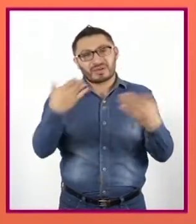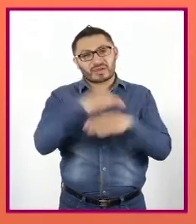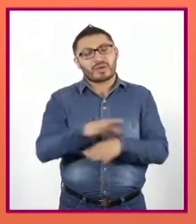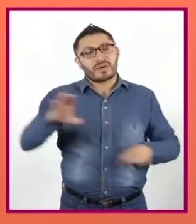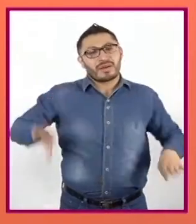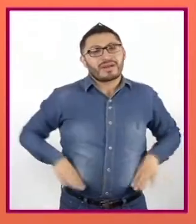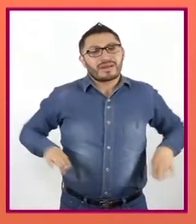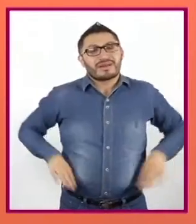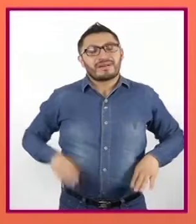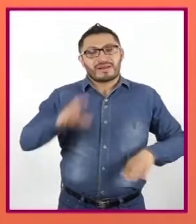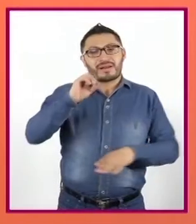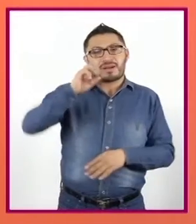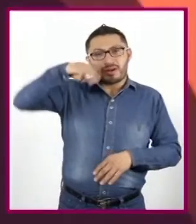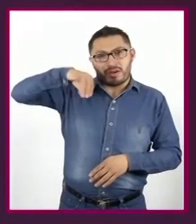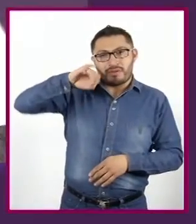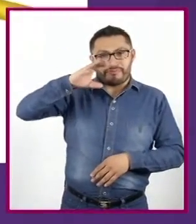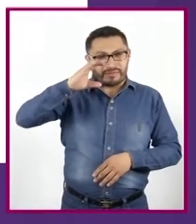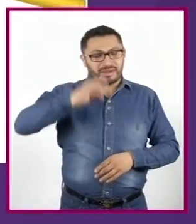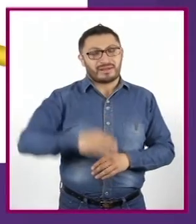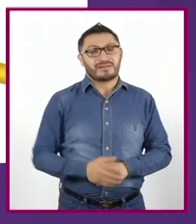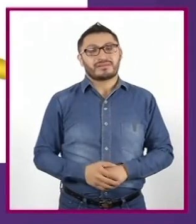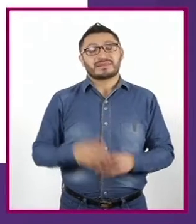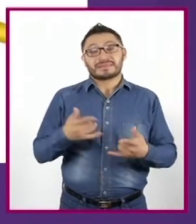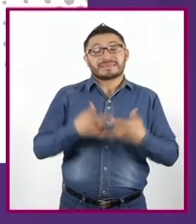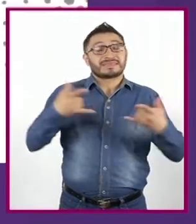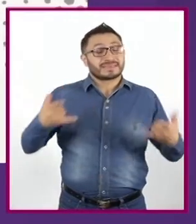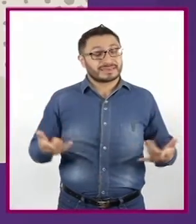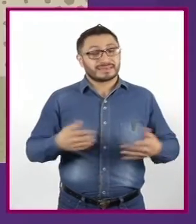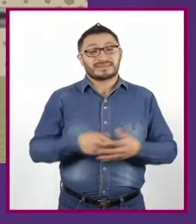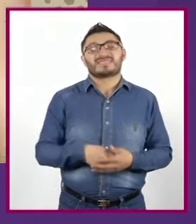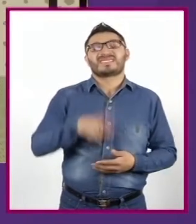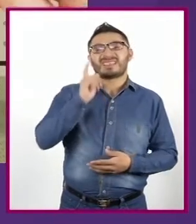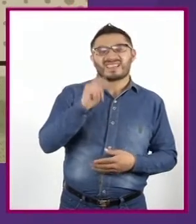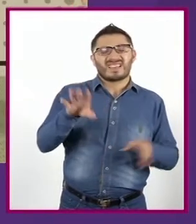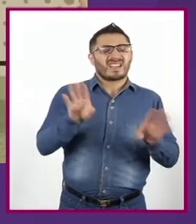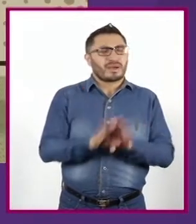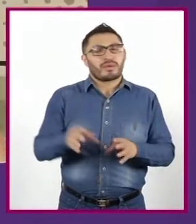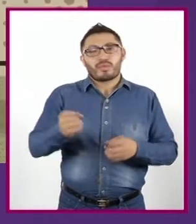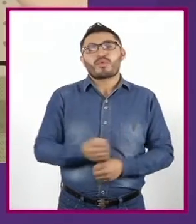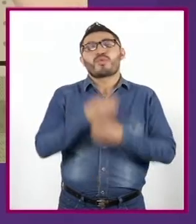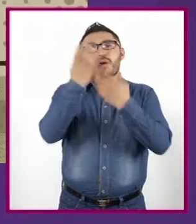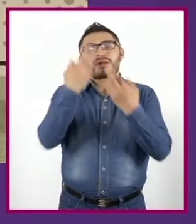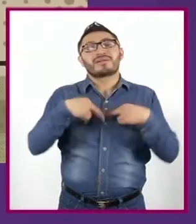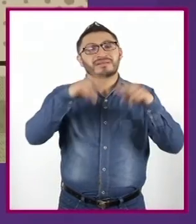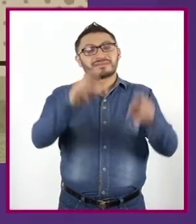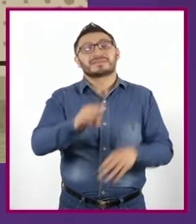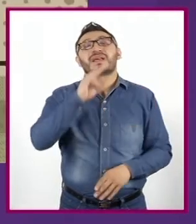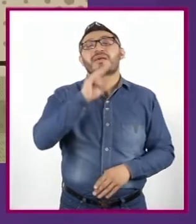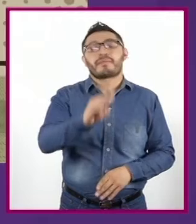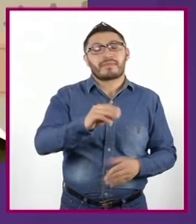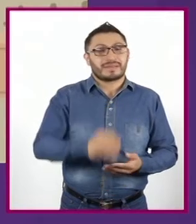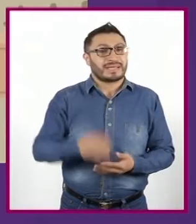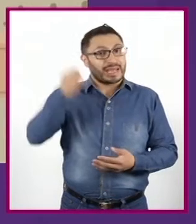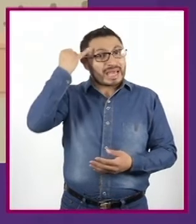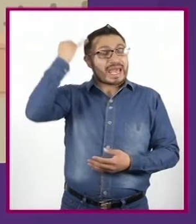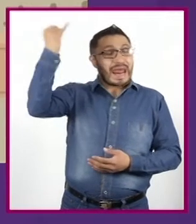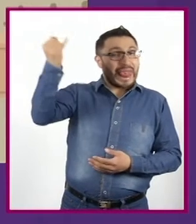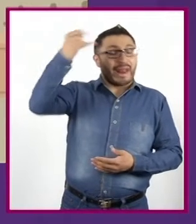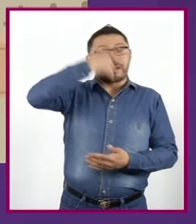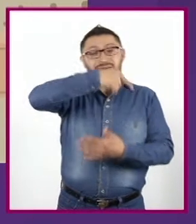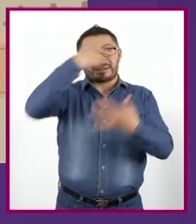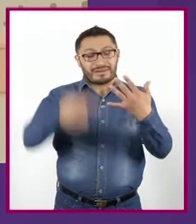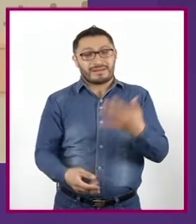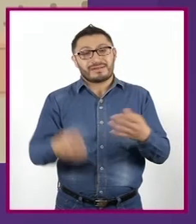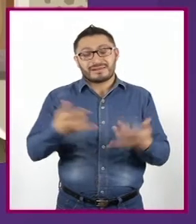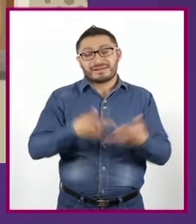las características del cómic Las historietas pueden expresar y representar mensajes Ideas e historias